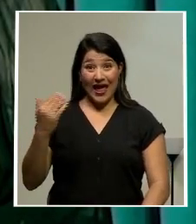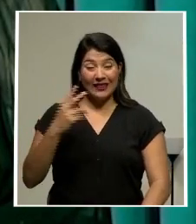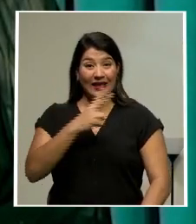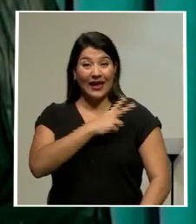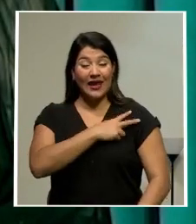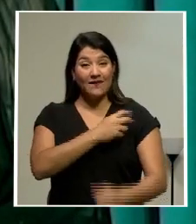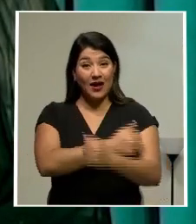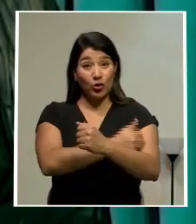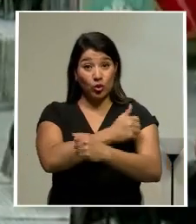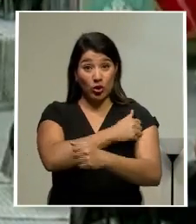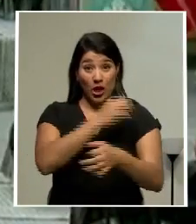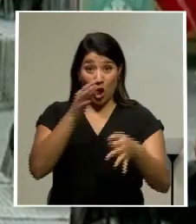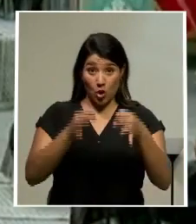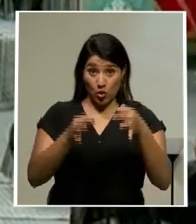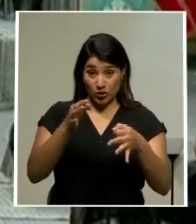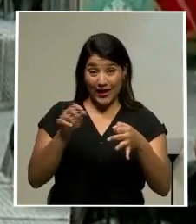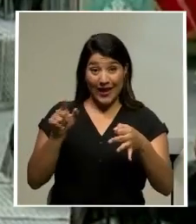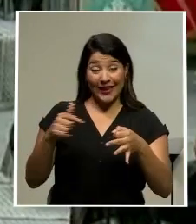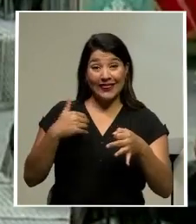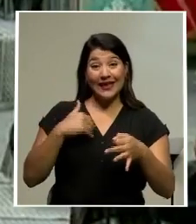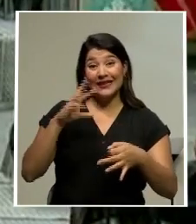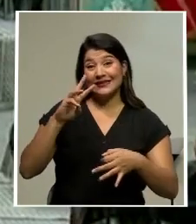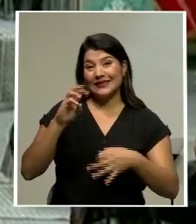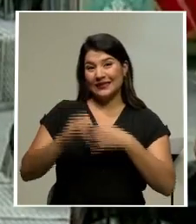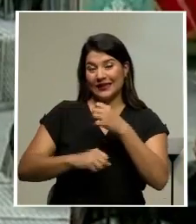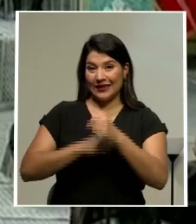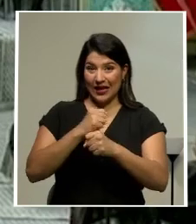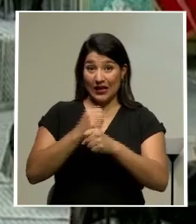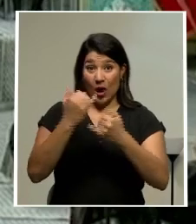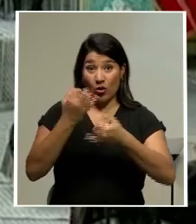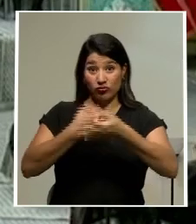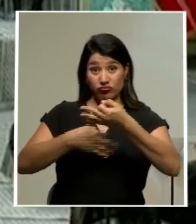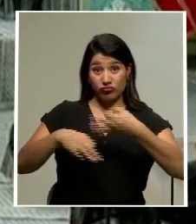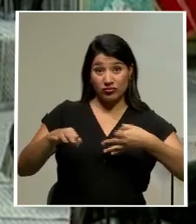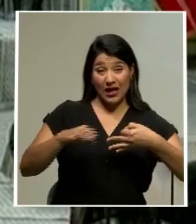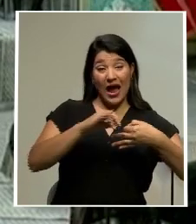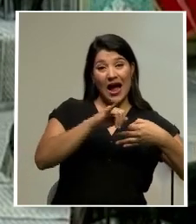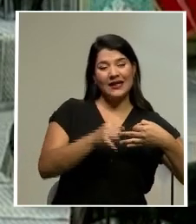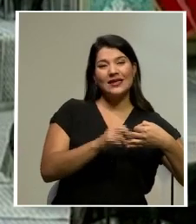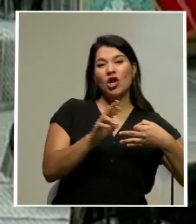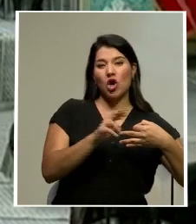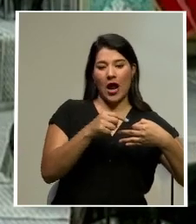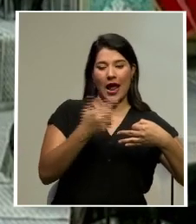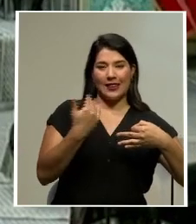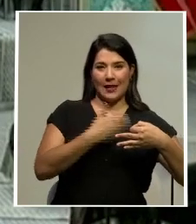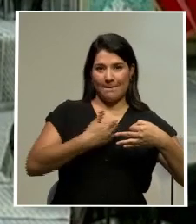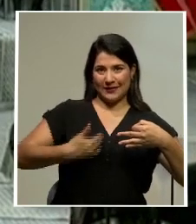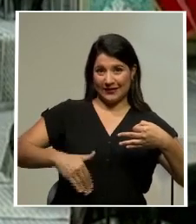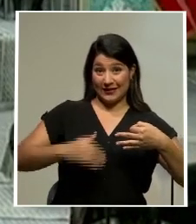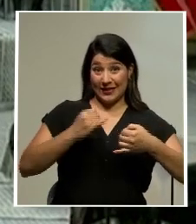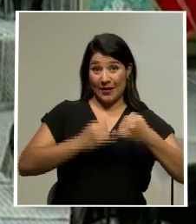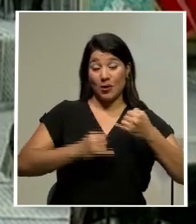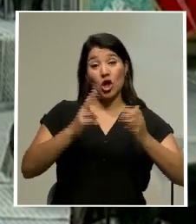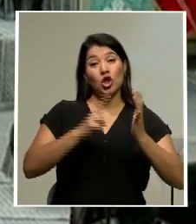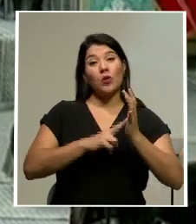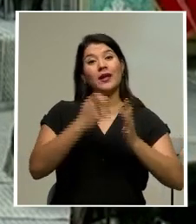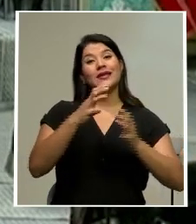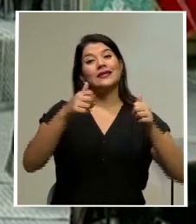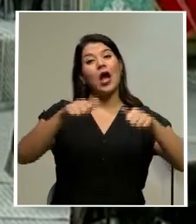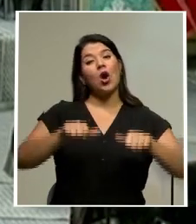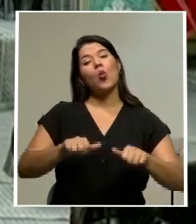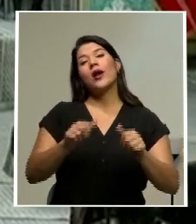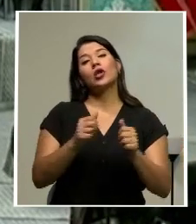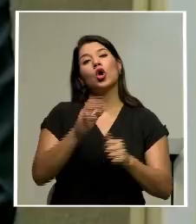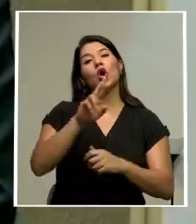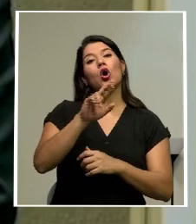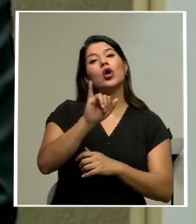de la autoridad judicial de 60 años, toma el relevo del moderado Hassan Rouhani, que cerró en 2015 el acuerdo nuclear entre Irán